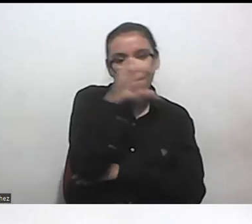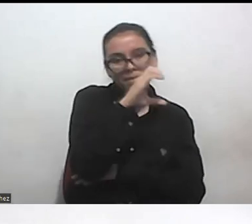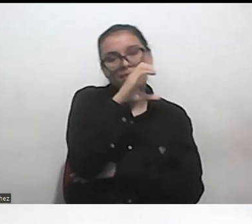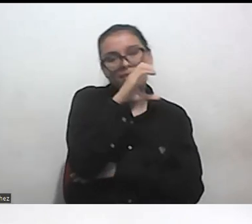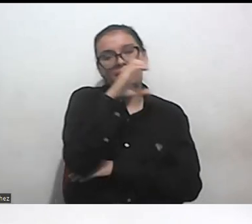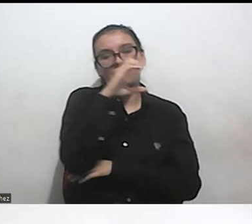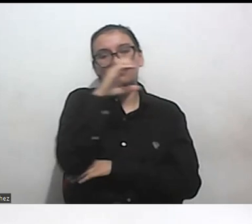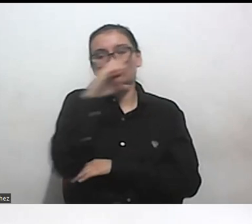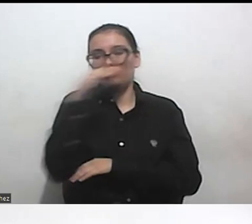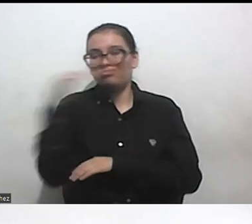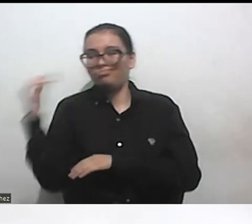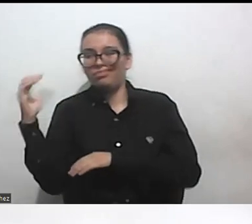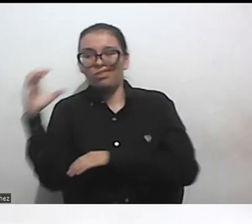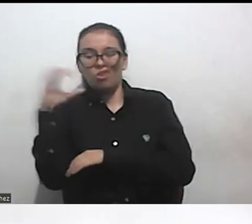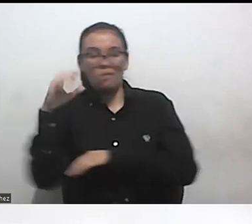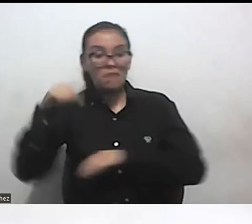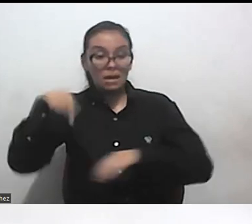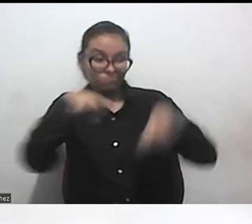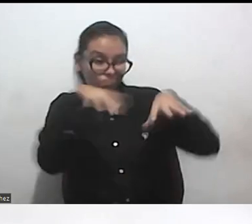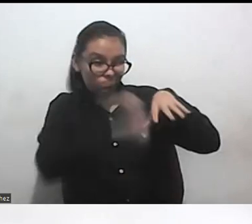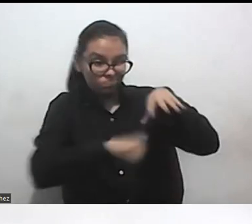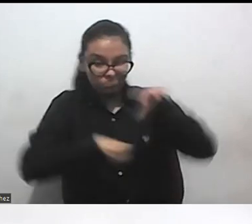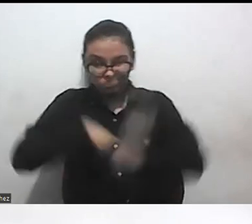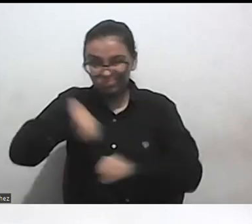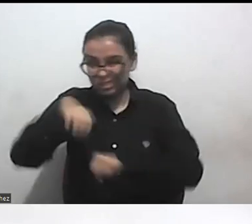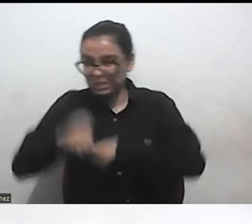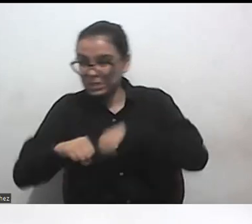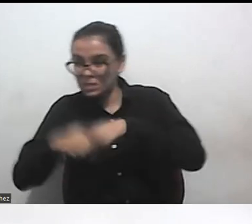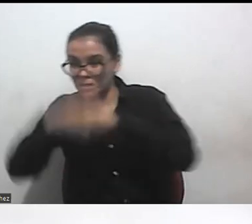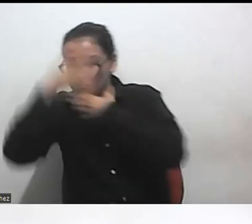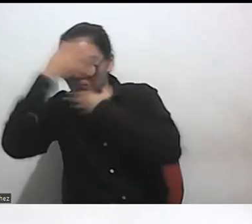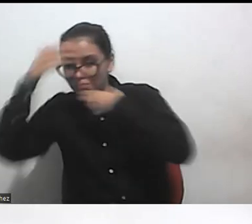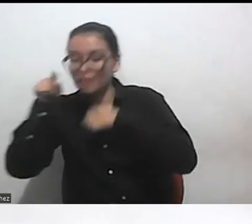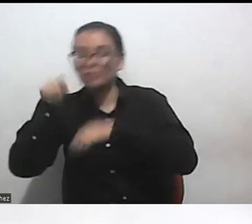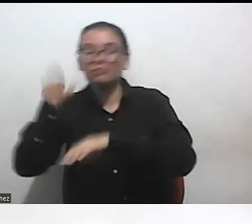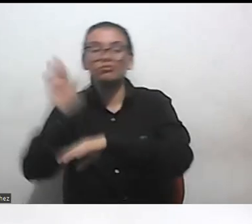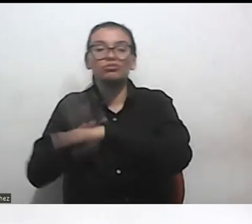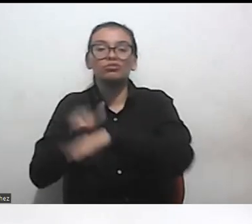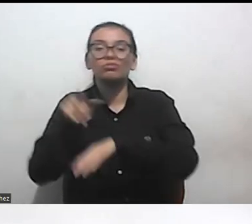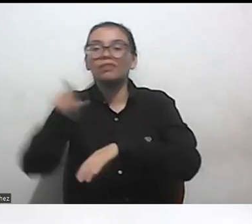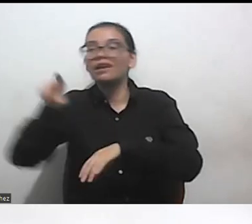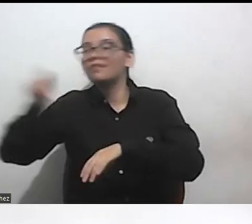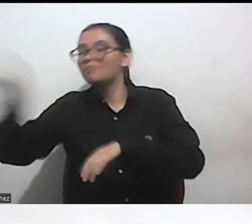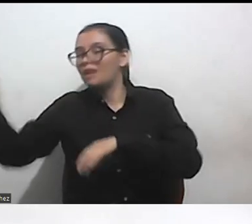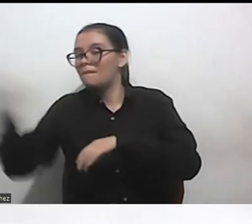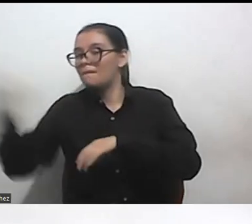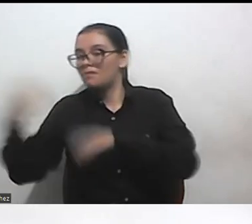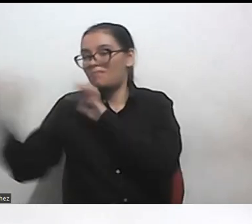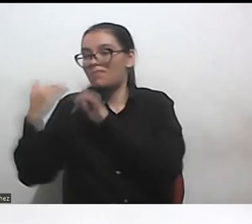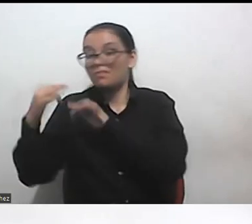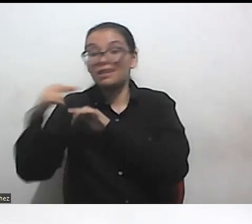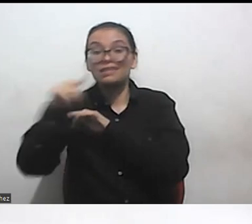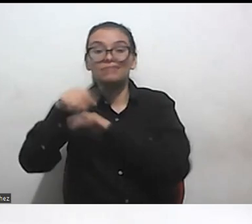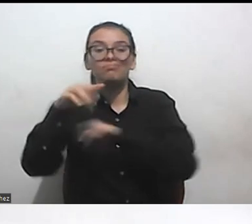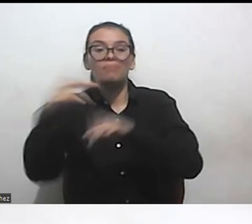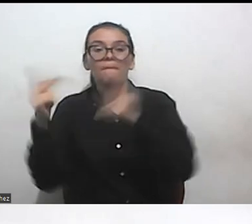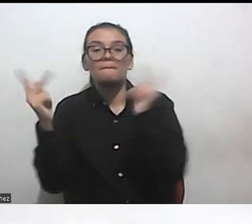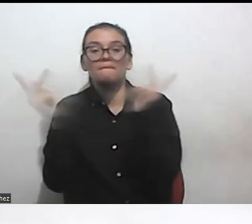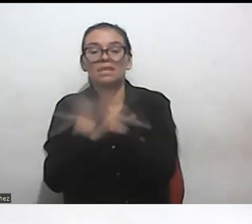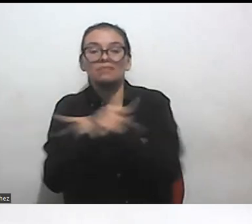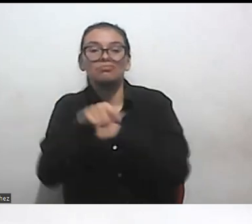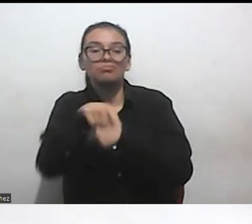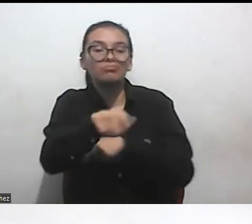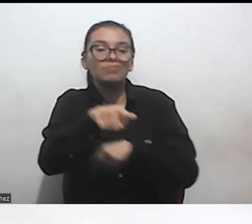la pelea de un territorio donde ellos quedan en el juego cruzado y no son reconocidos como víctimas mi pregunta